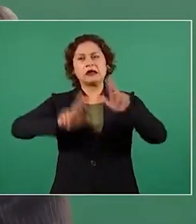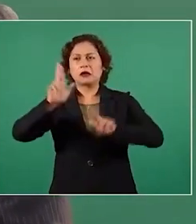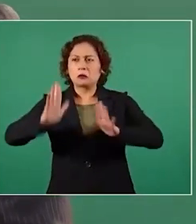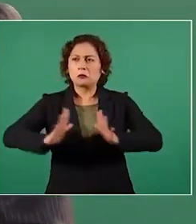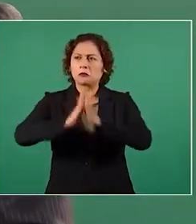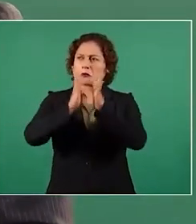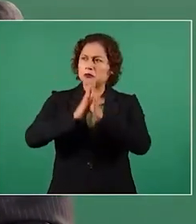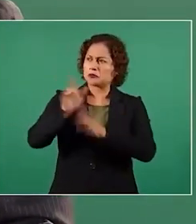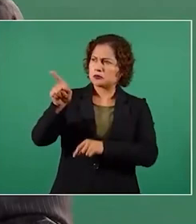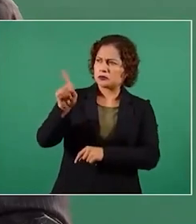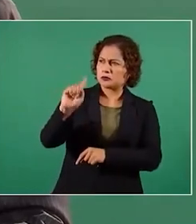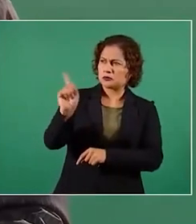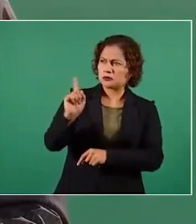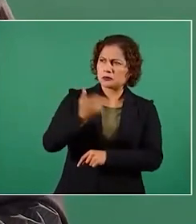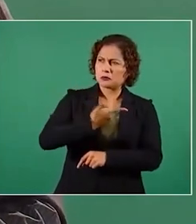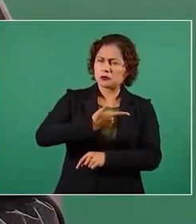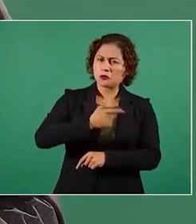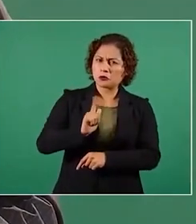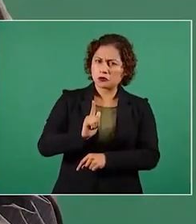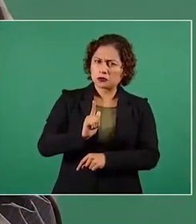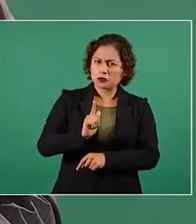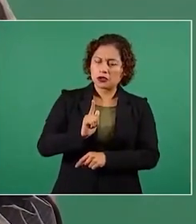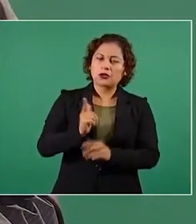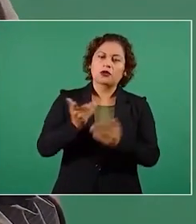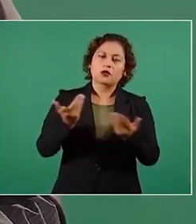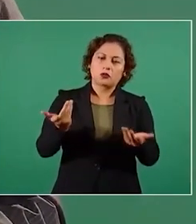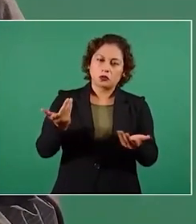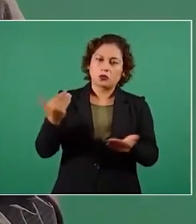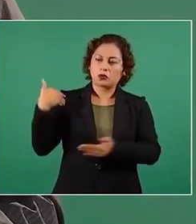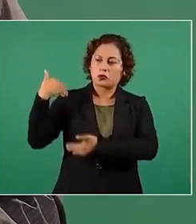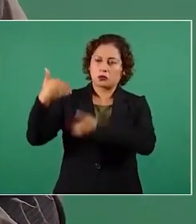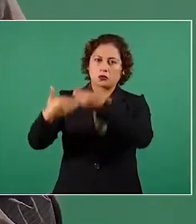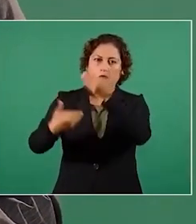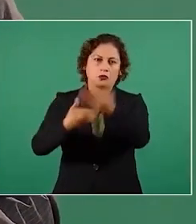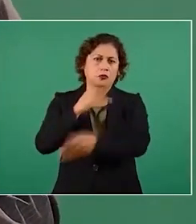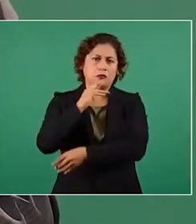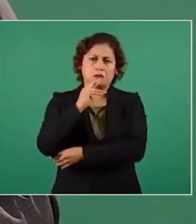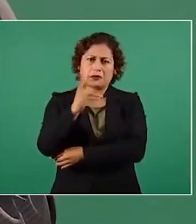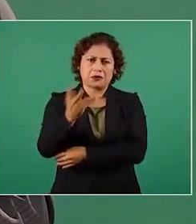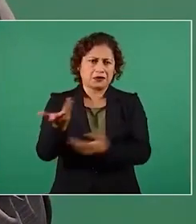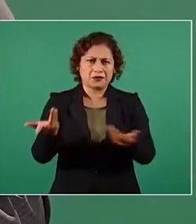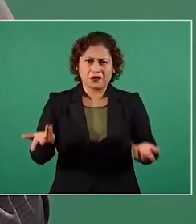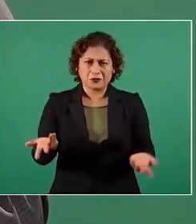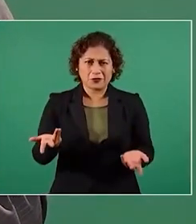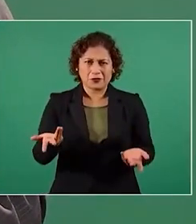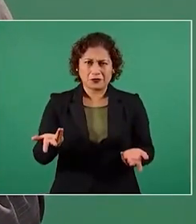evitado impedido si esta práctica